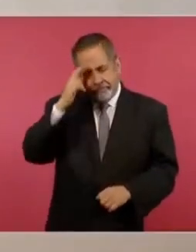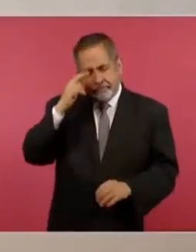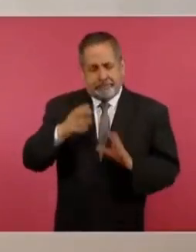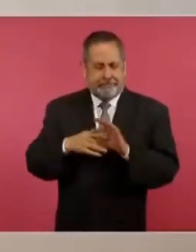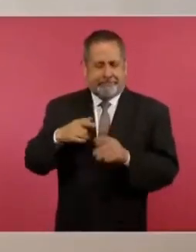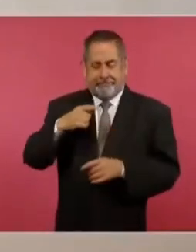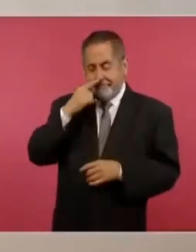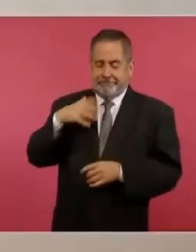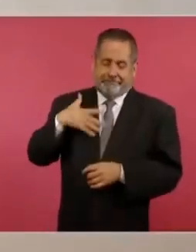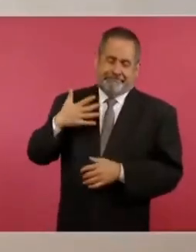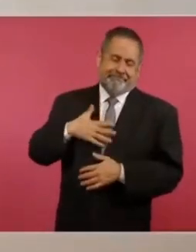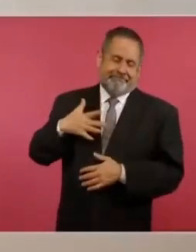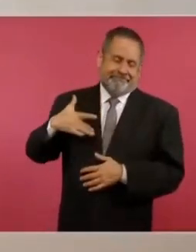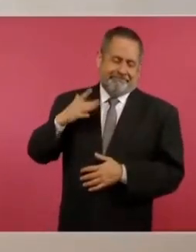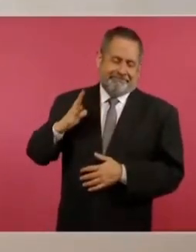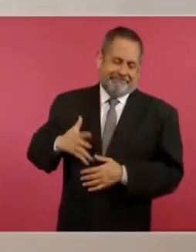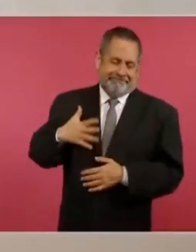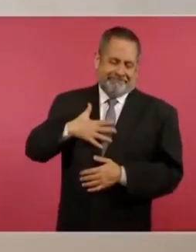presumir.